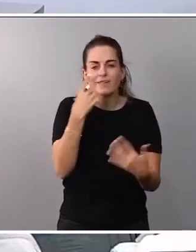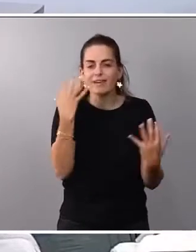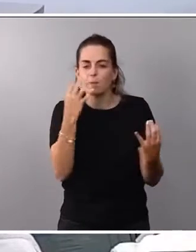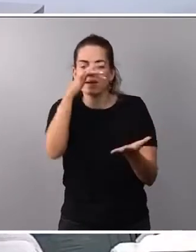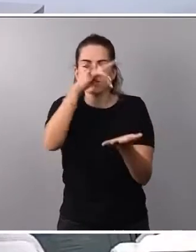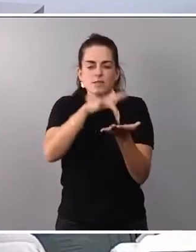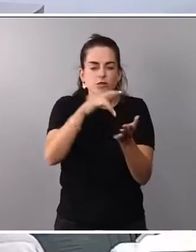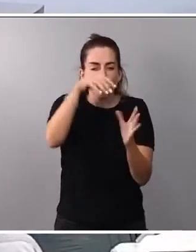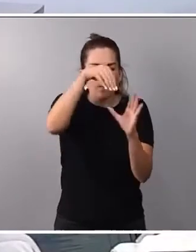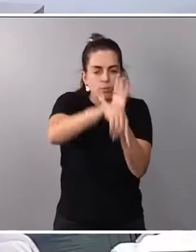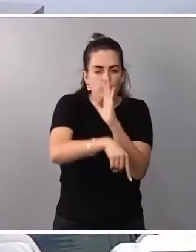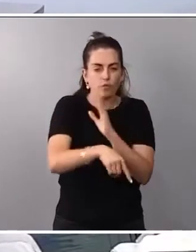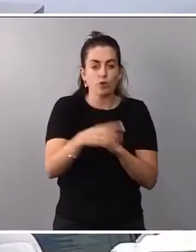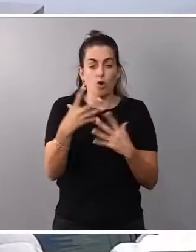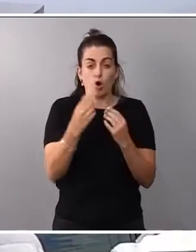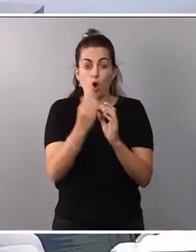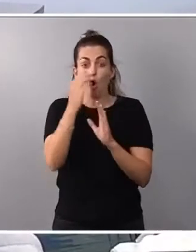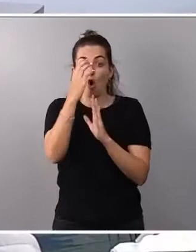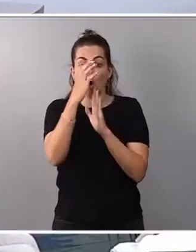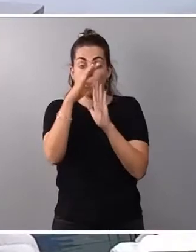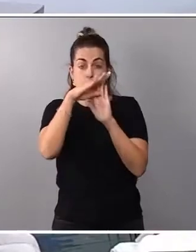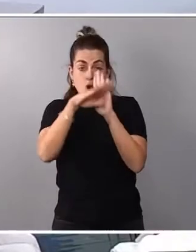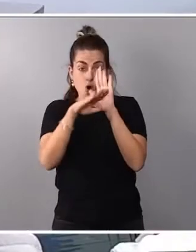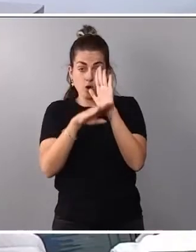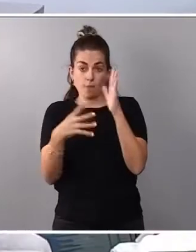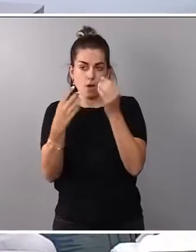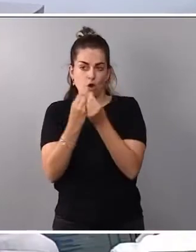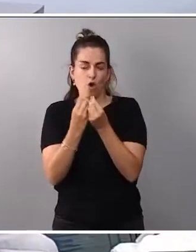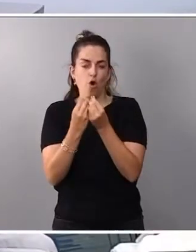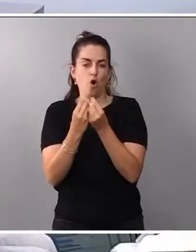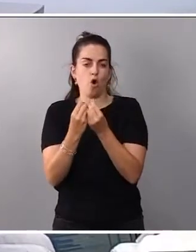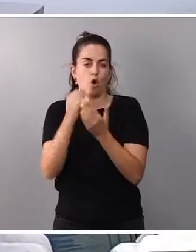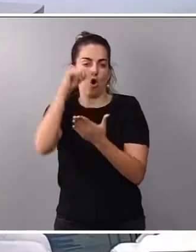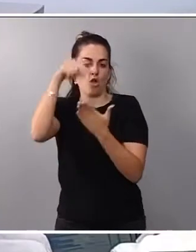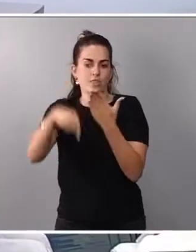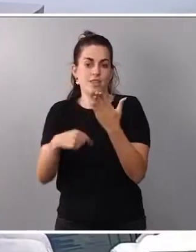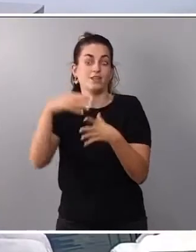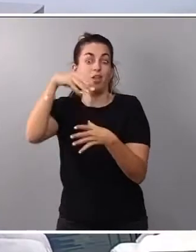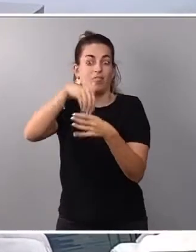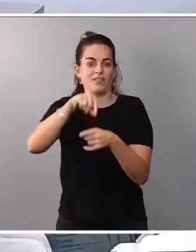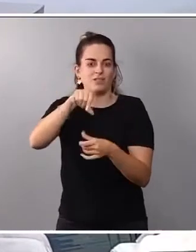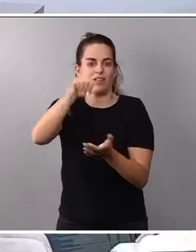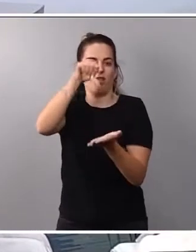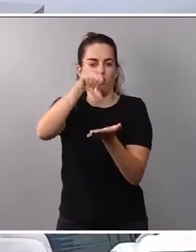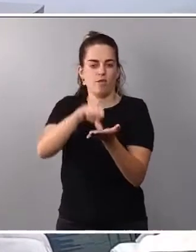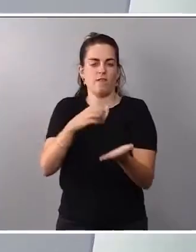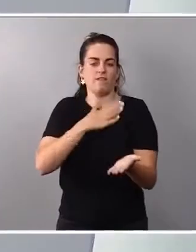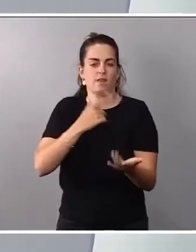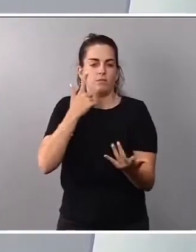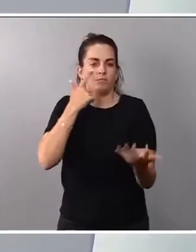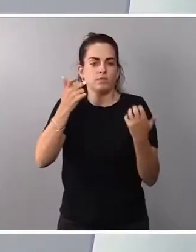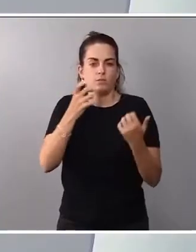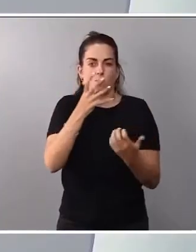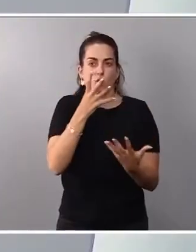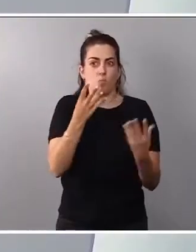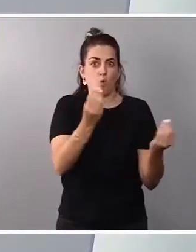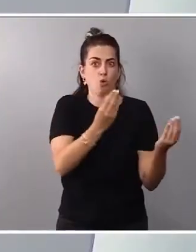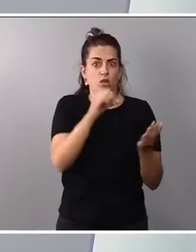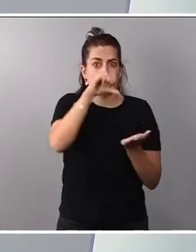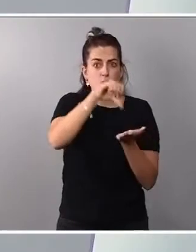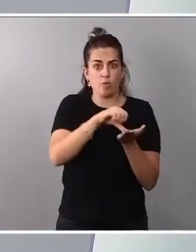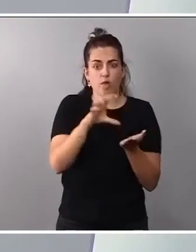programas con esas ciudades. Esto quiero ponerlo en valor porque hay muchas ciudades, es el caso de Barcelona,